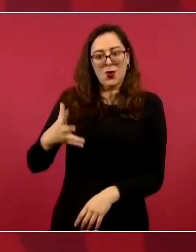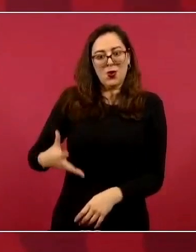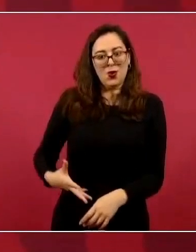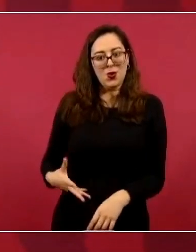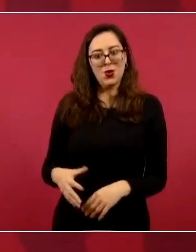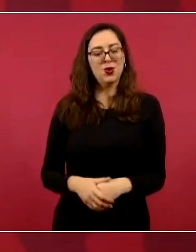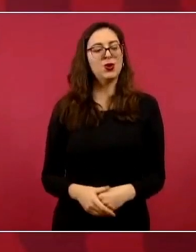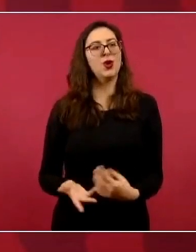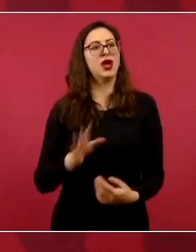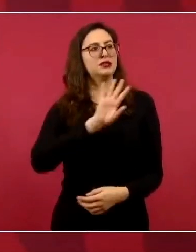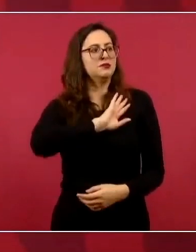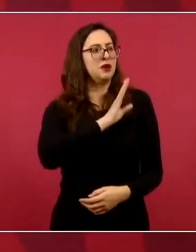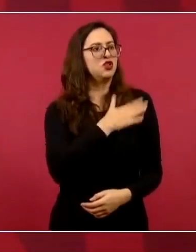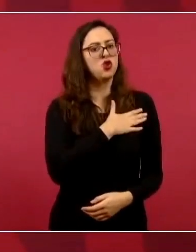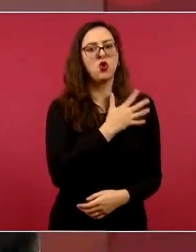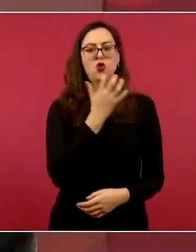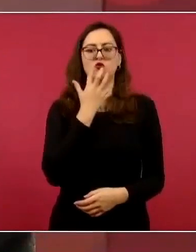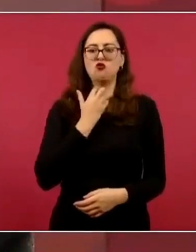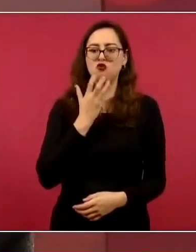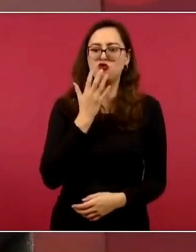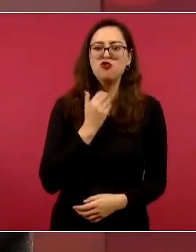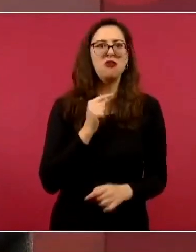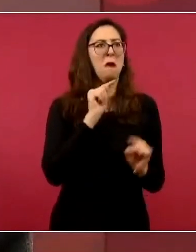españoles, judíos, de todos lados?